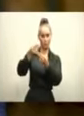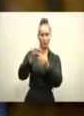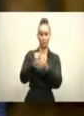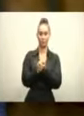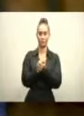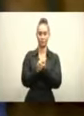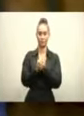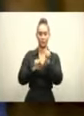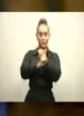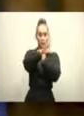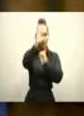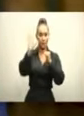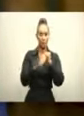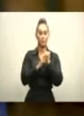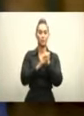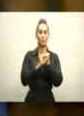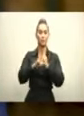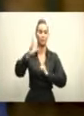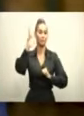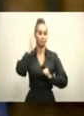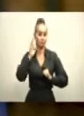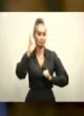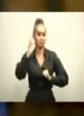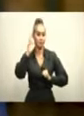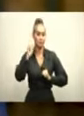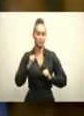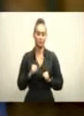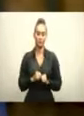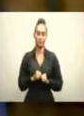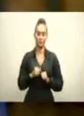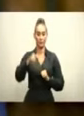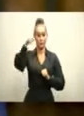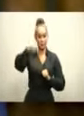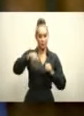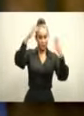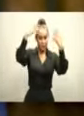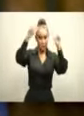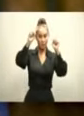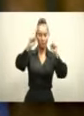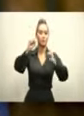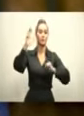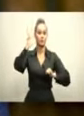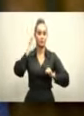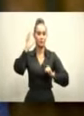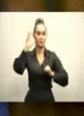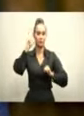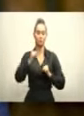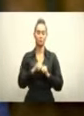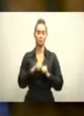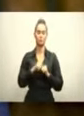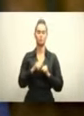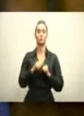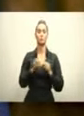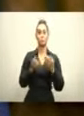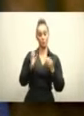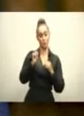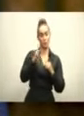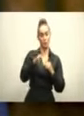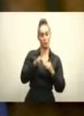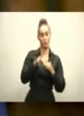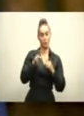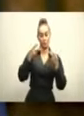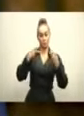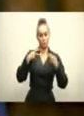escucha. Este presidente escucha. Porque nosotros como humanos podemos cometer errores, pero siempre